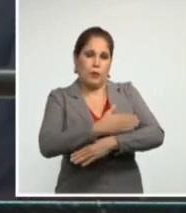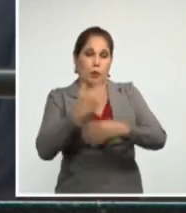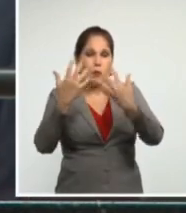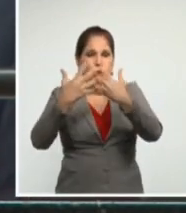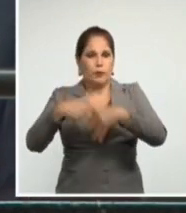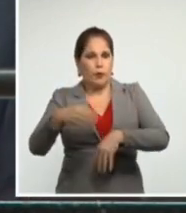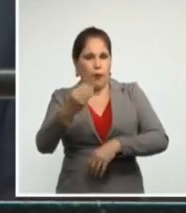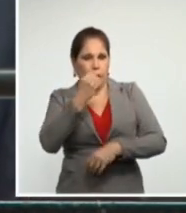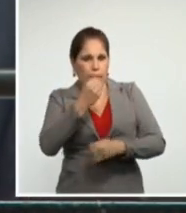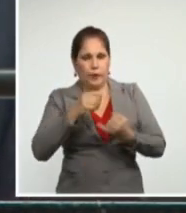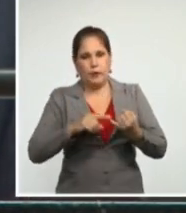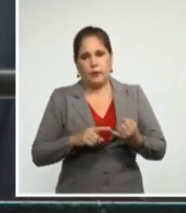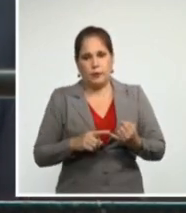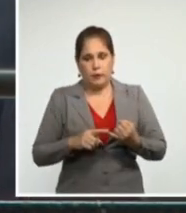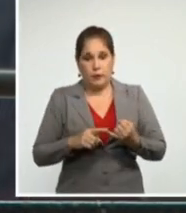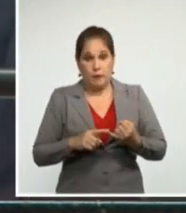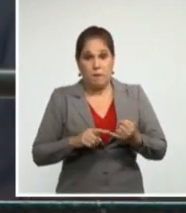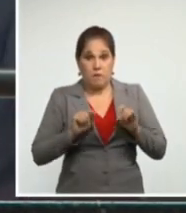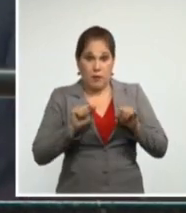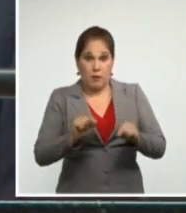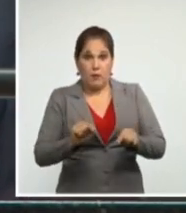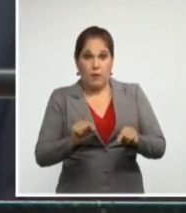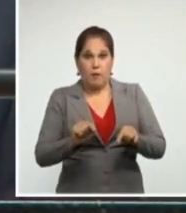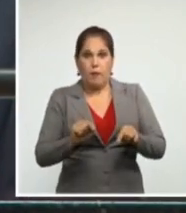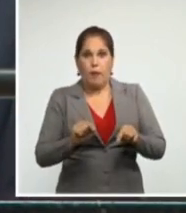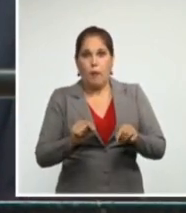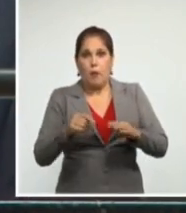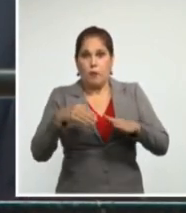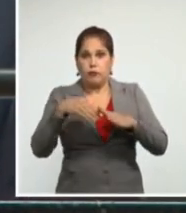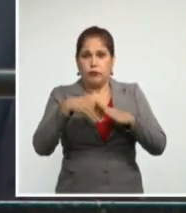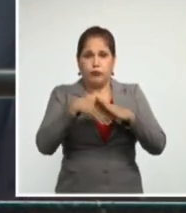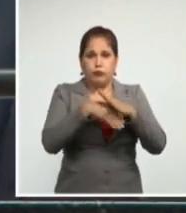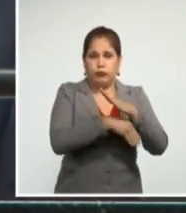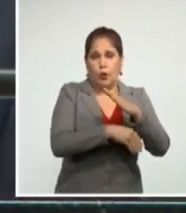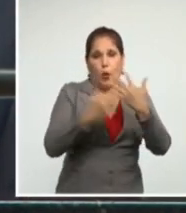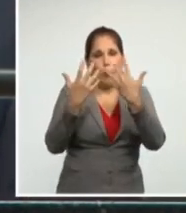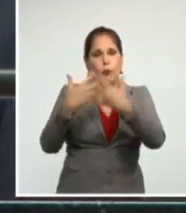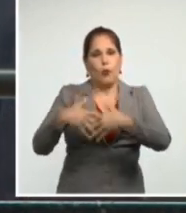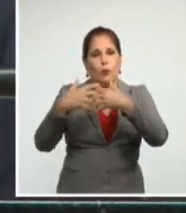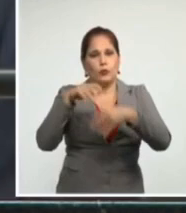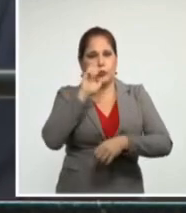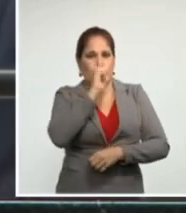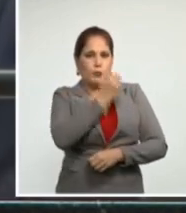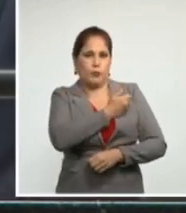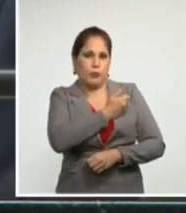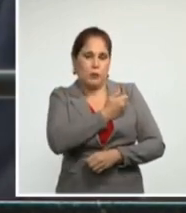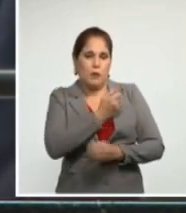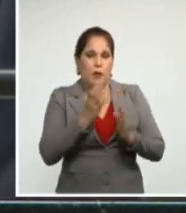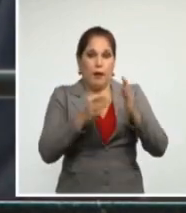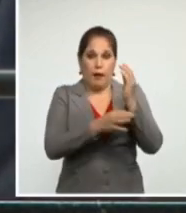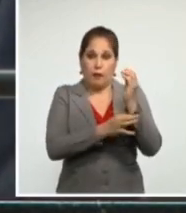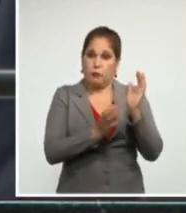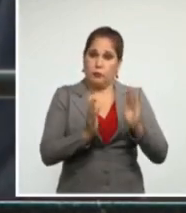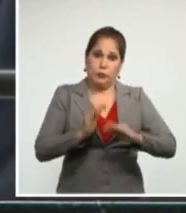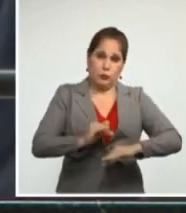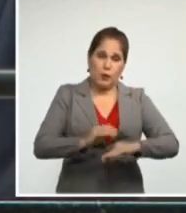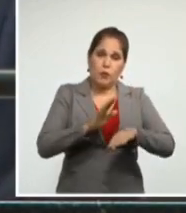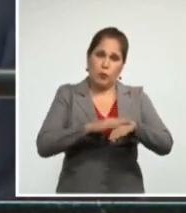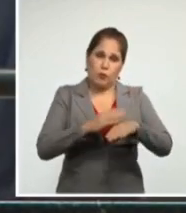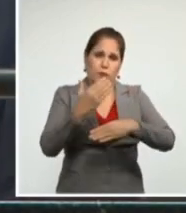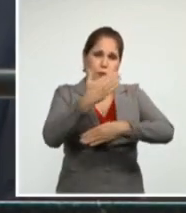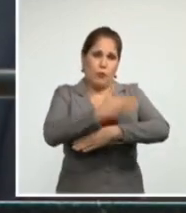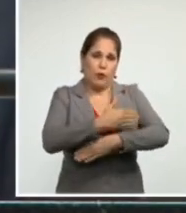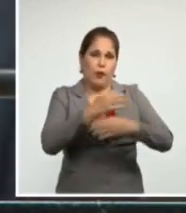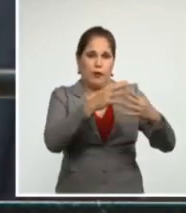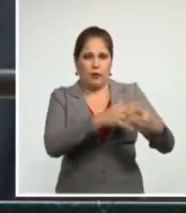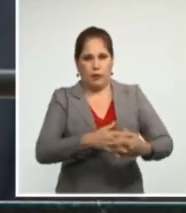que provocó que la caída de la producción porcina y de otros bienes. Las